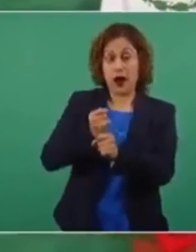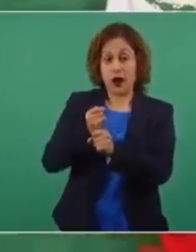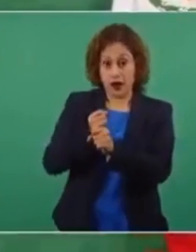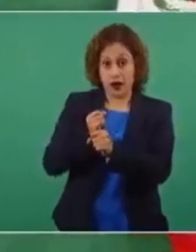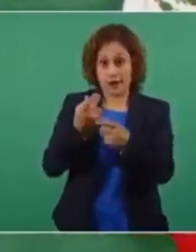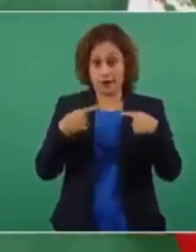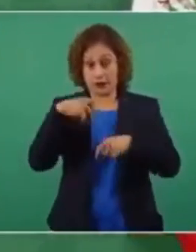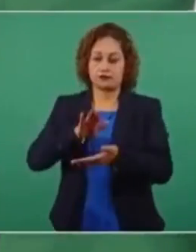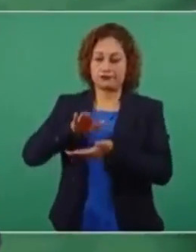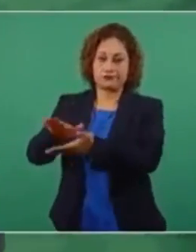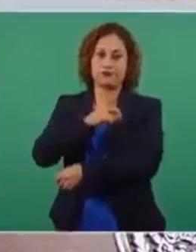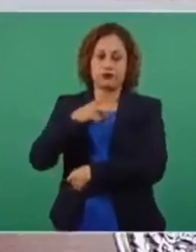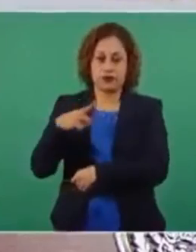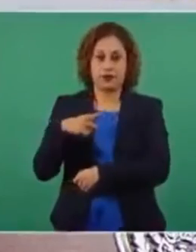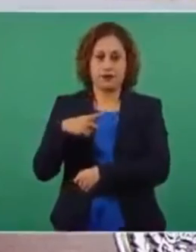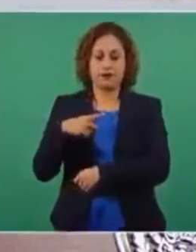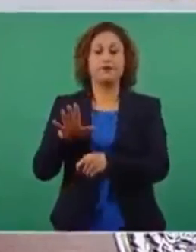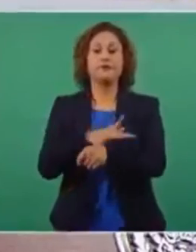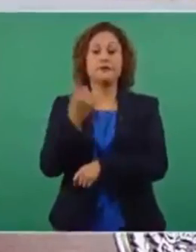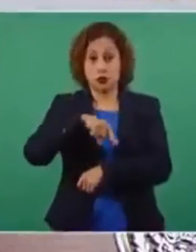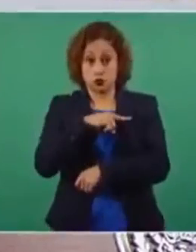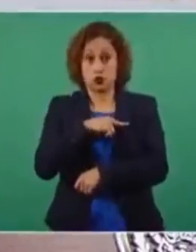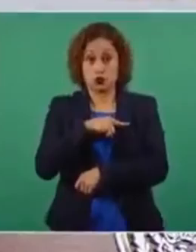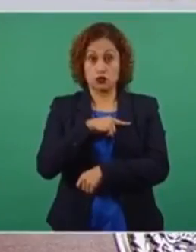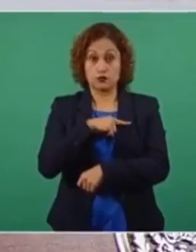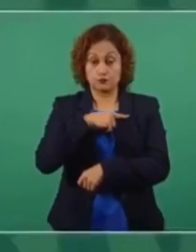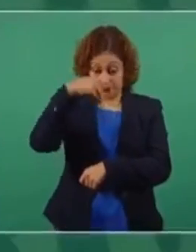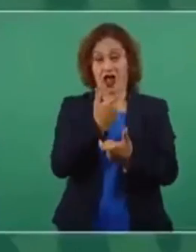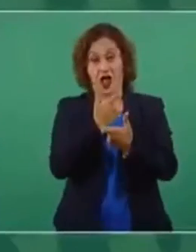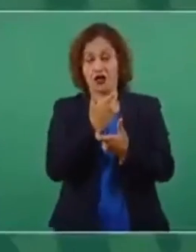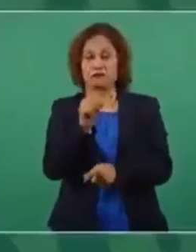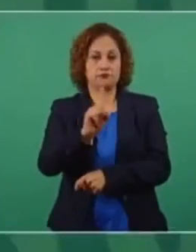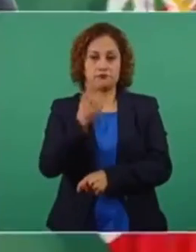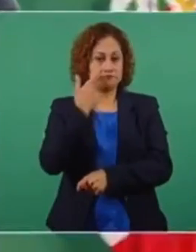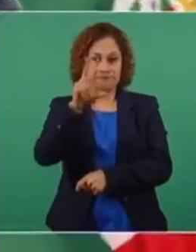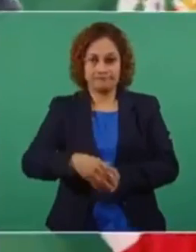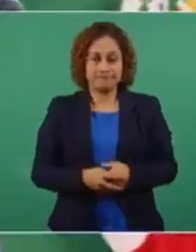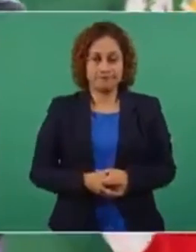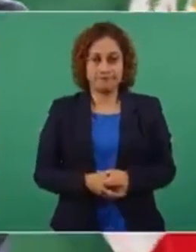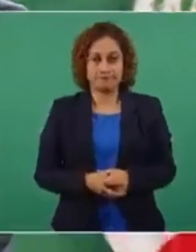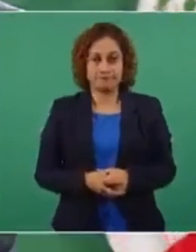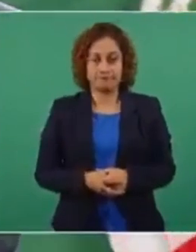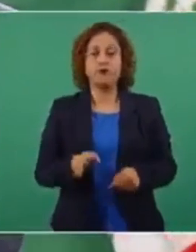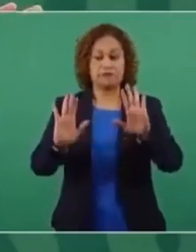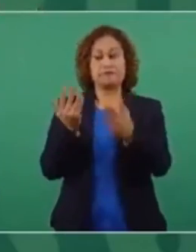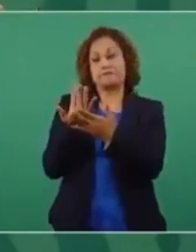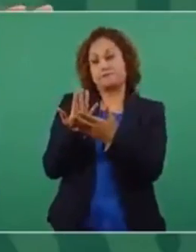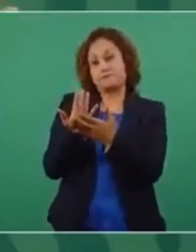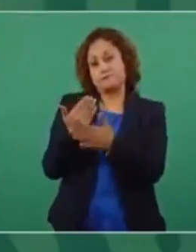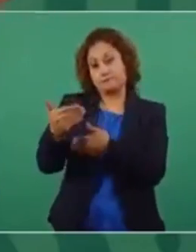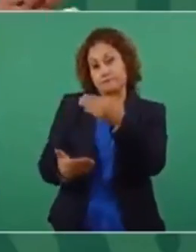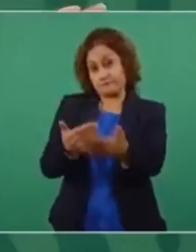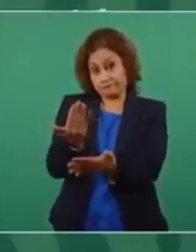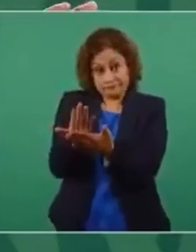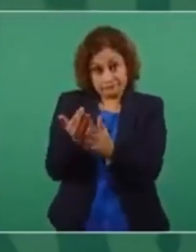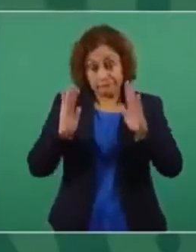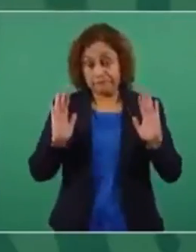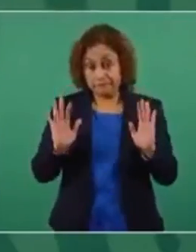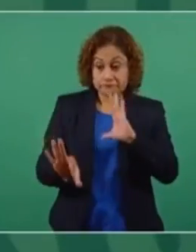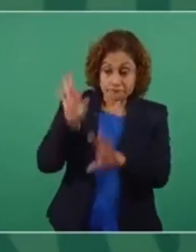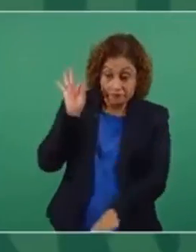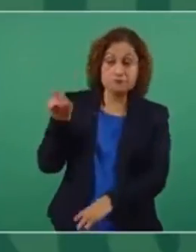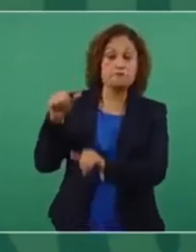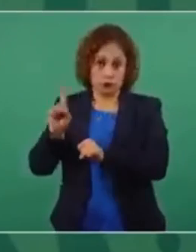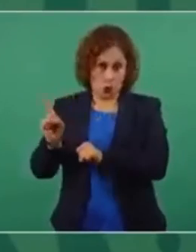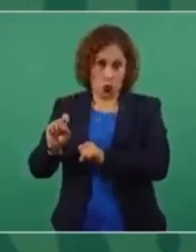porque no queremos ser el asmerreír de nadie y no hay impunidad. Hay que esperar a ver qué va a